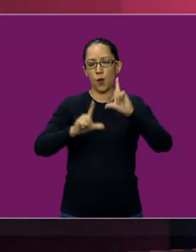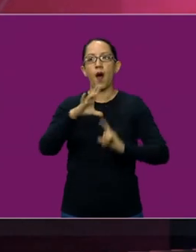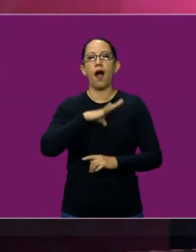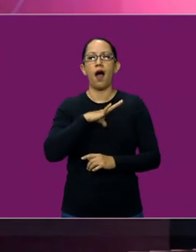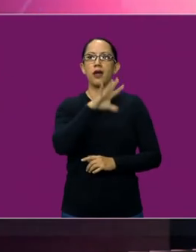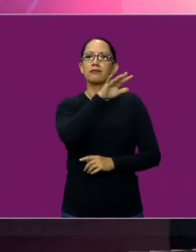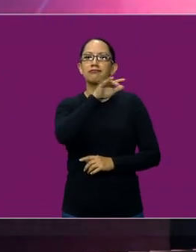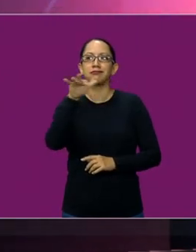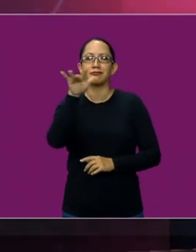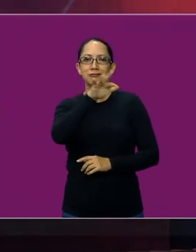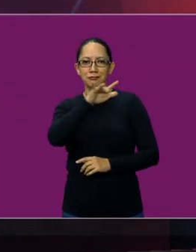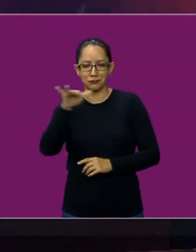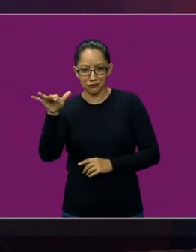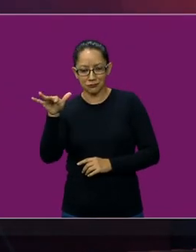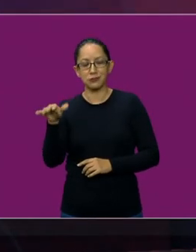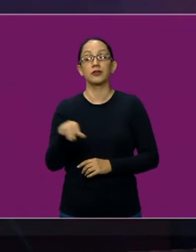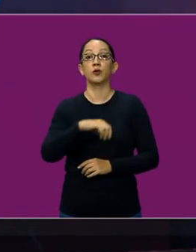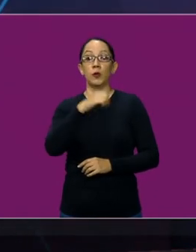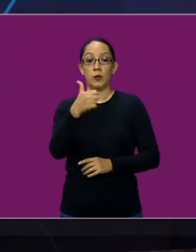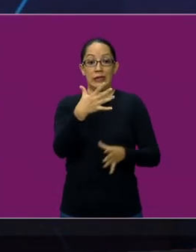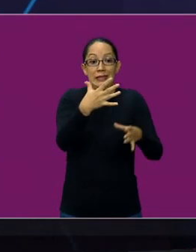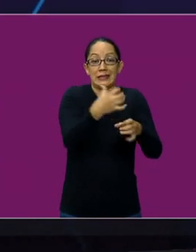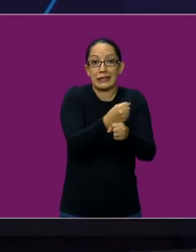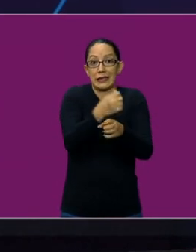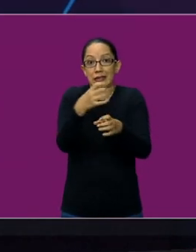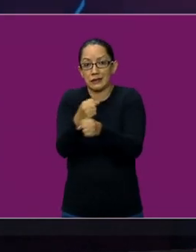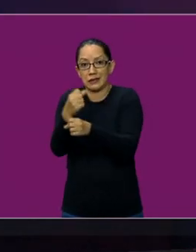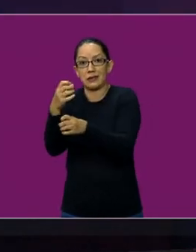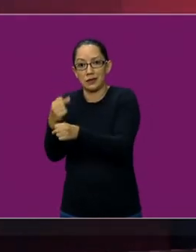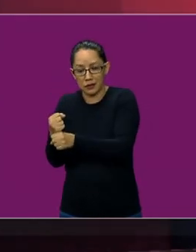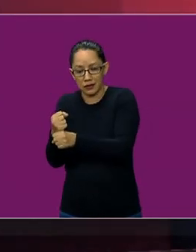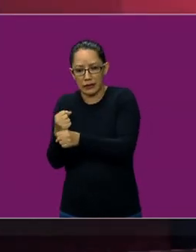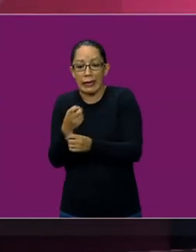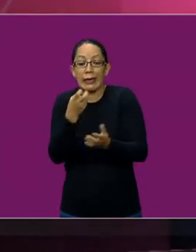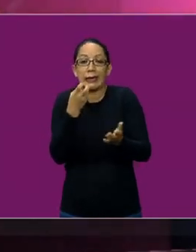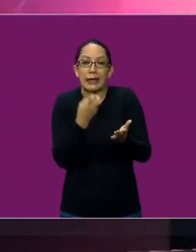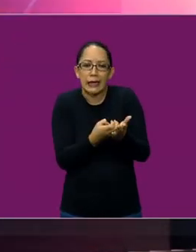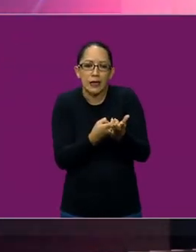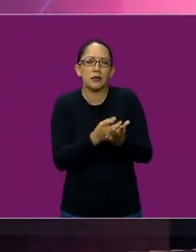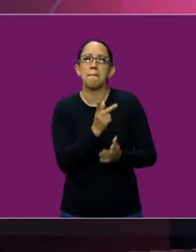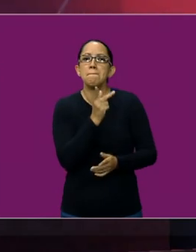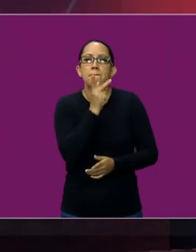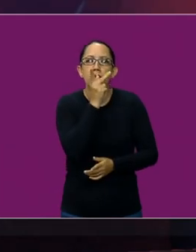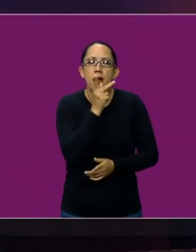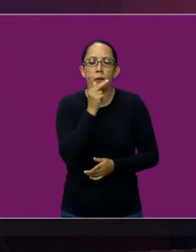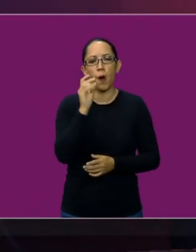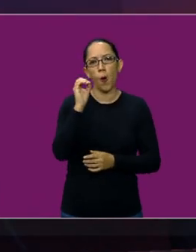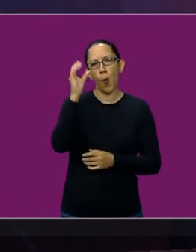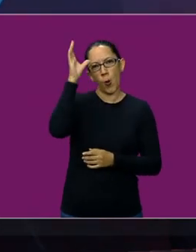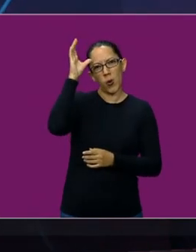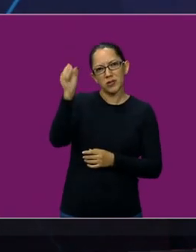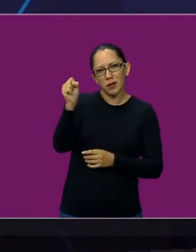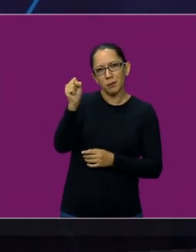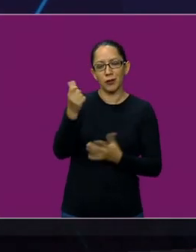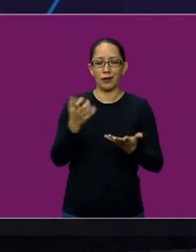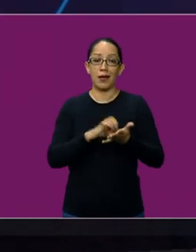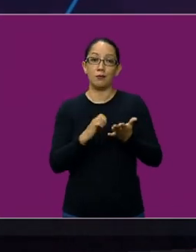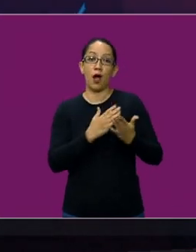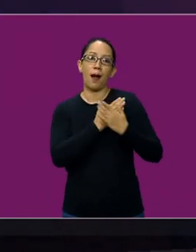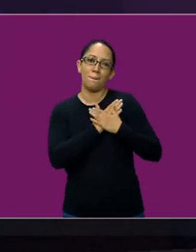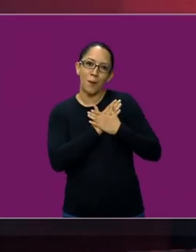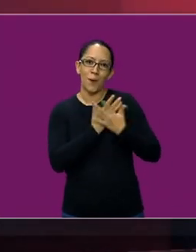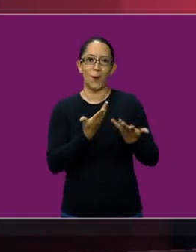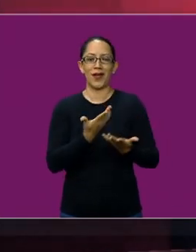Los ideogramas o la seña, que con esa seña dices una palabra o un concepto. Amor, cariño,